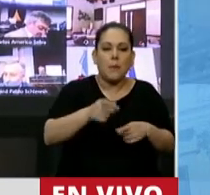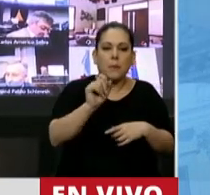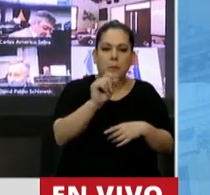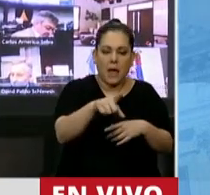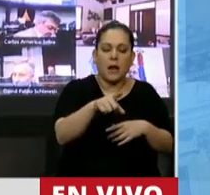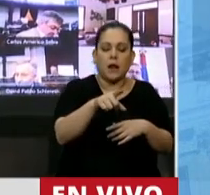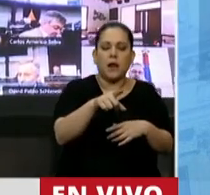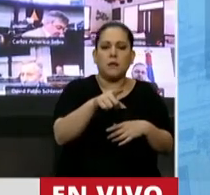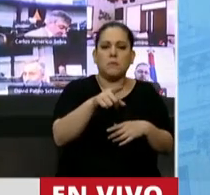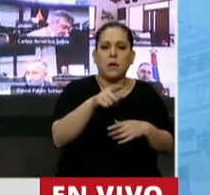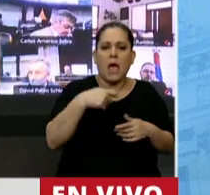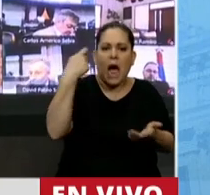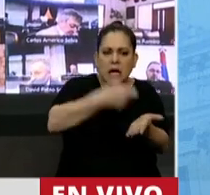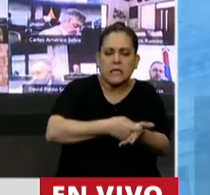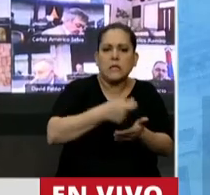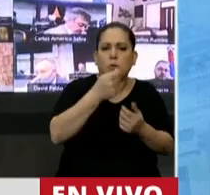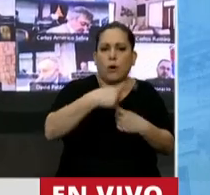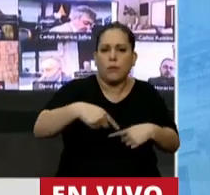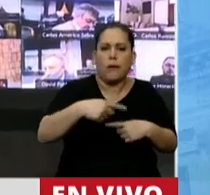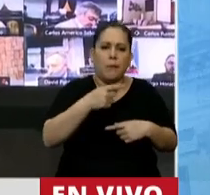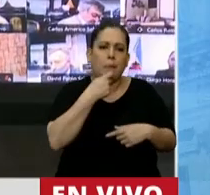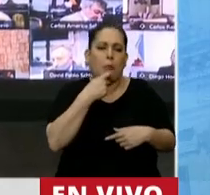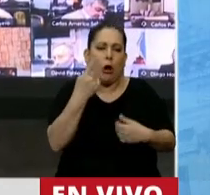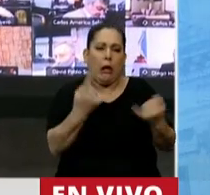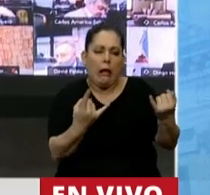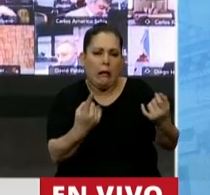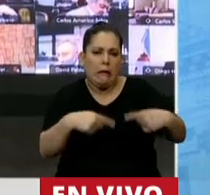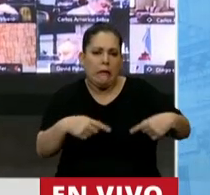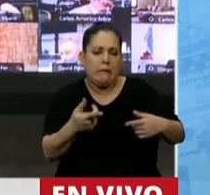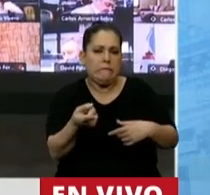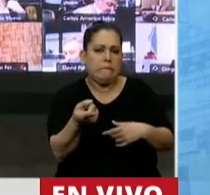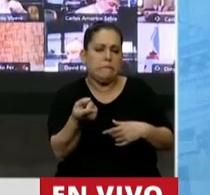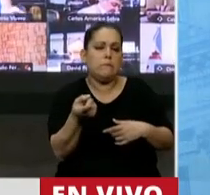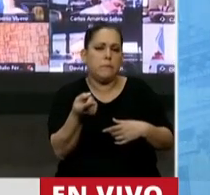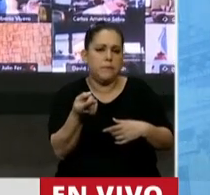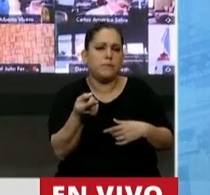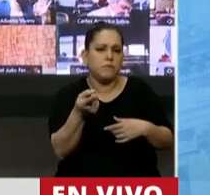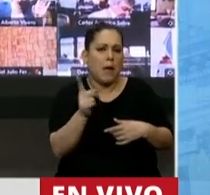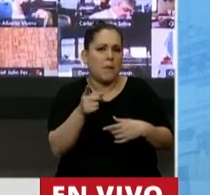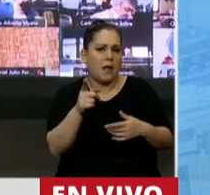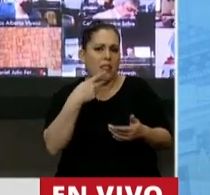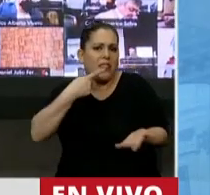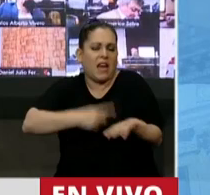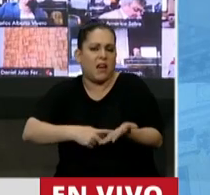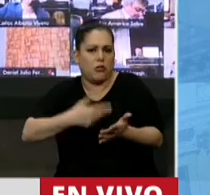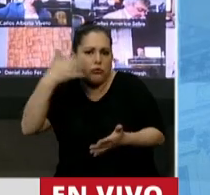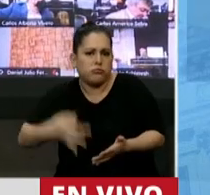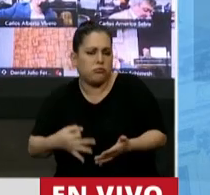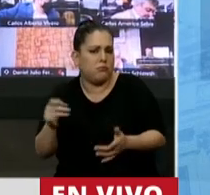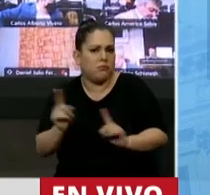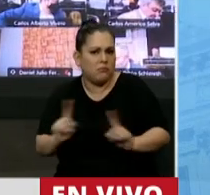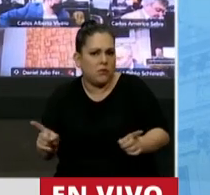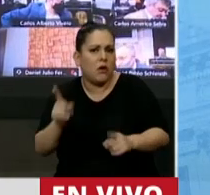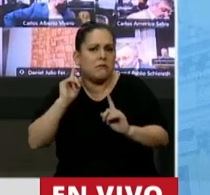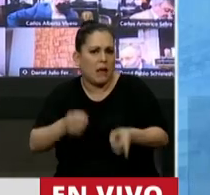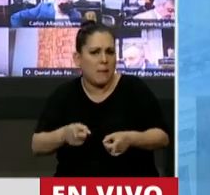imprecisa activos invertidos en vehículos transparentes, e incluso dejando librado al decreto. Por ejemplo,